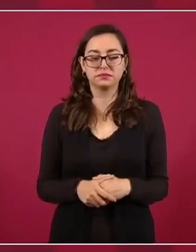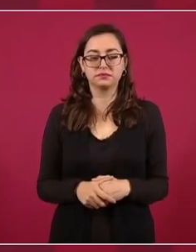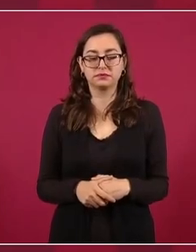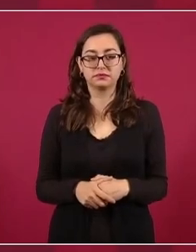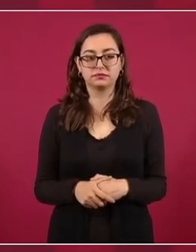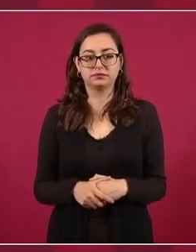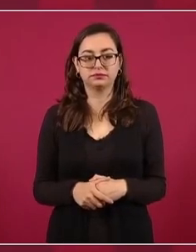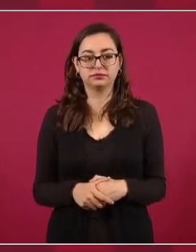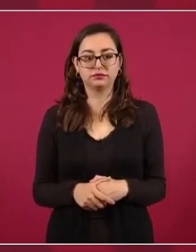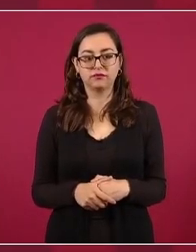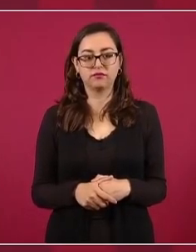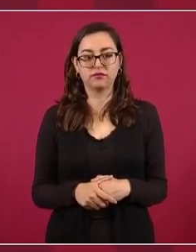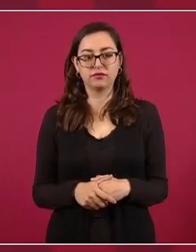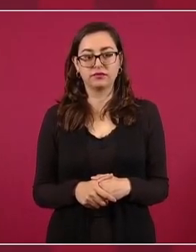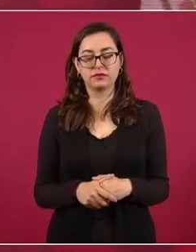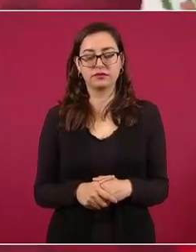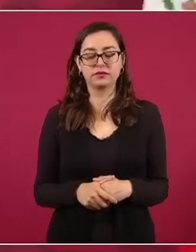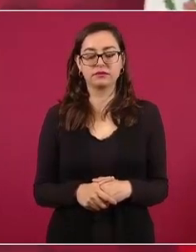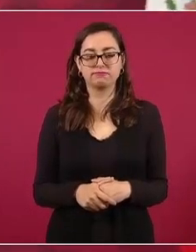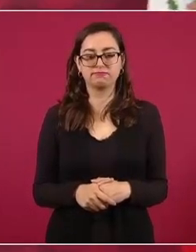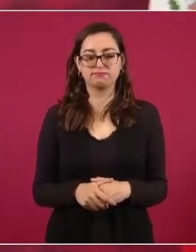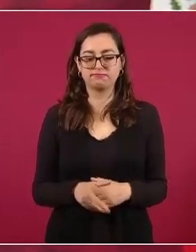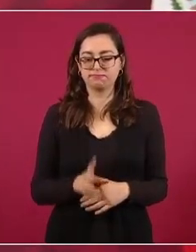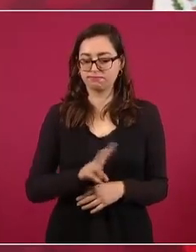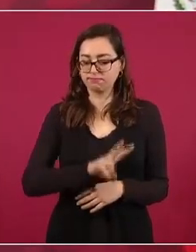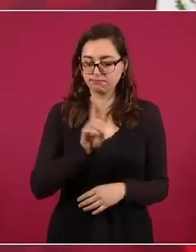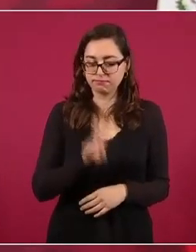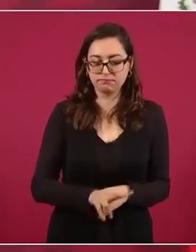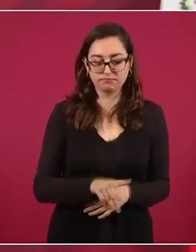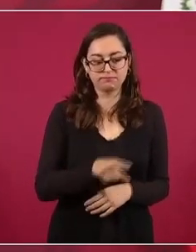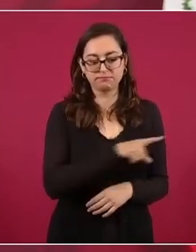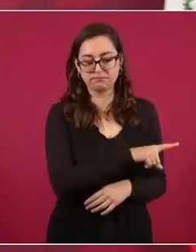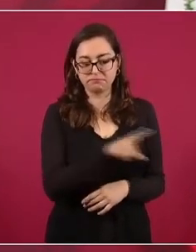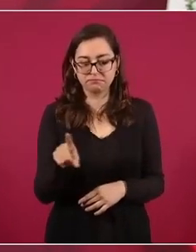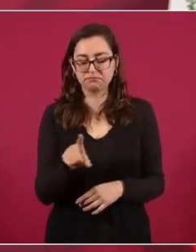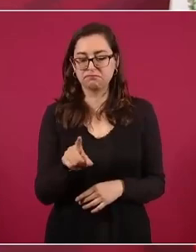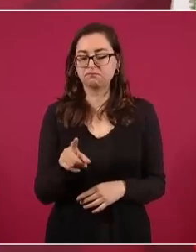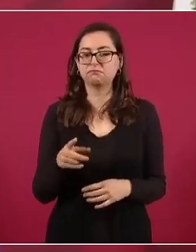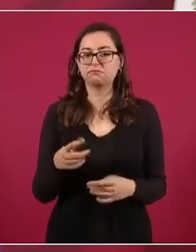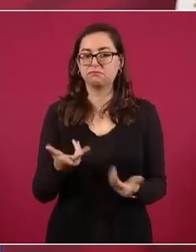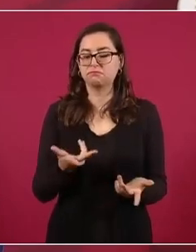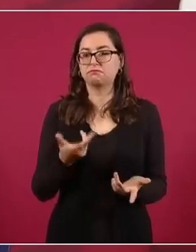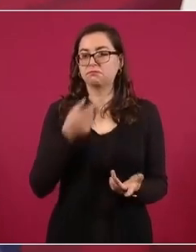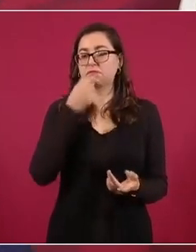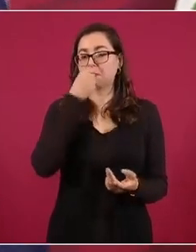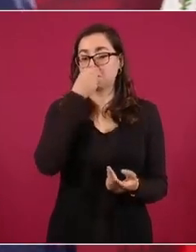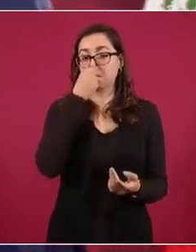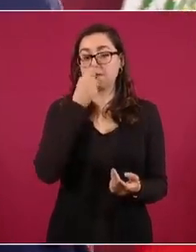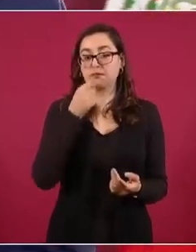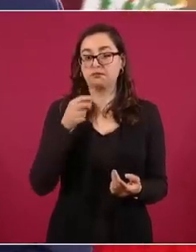mucho interés, deseo de seguir